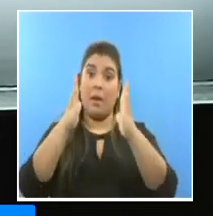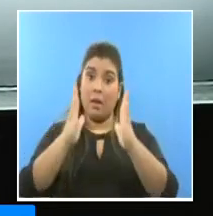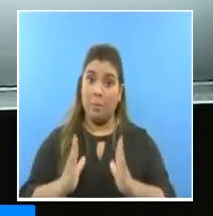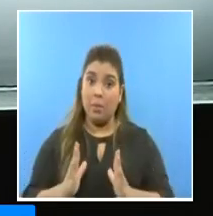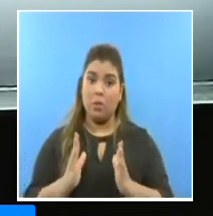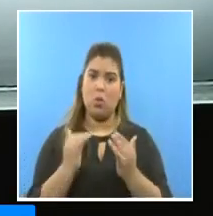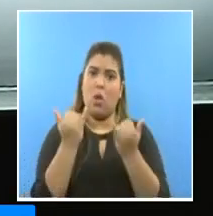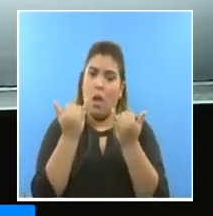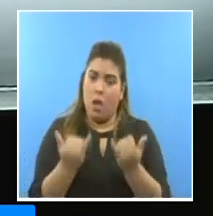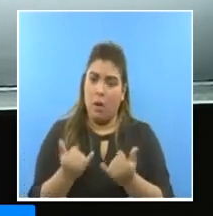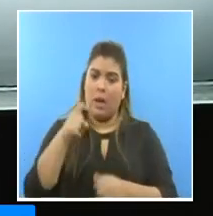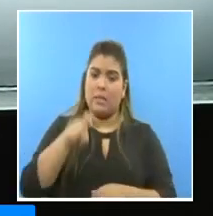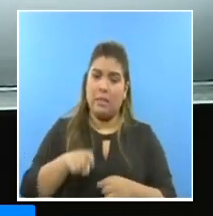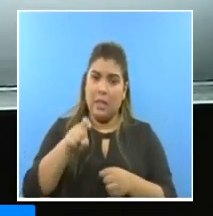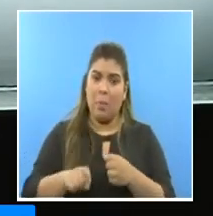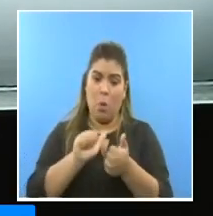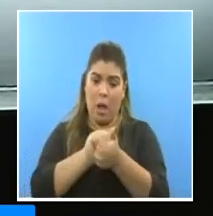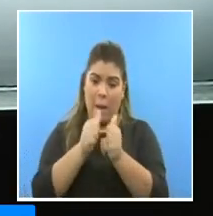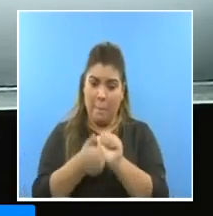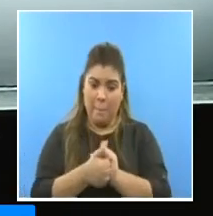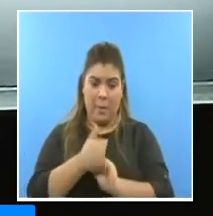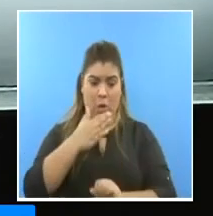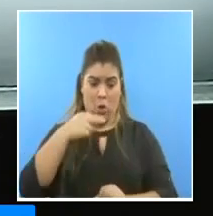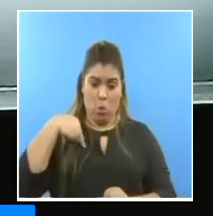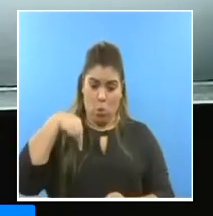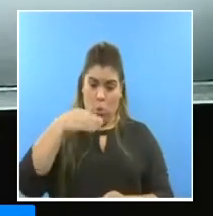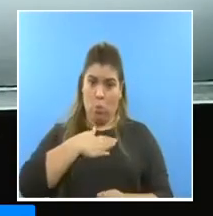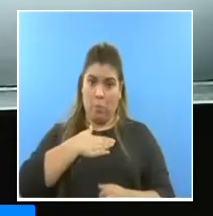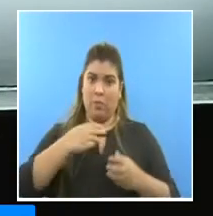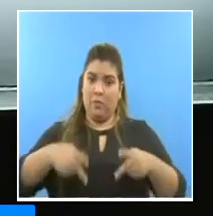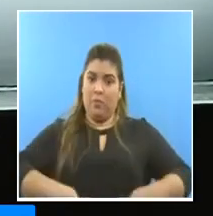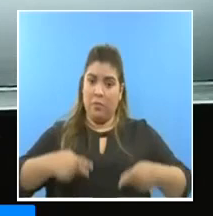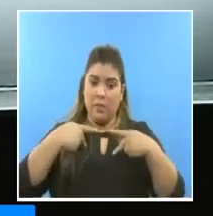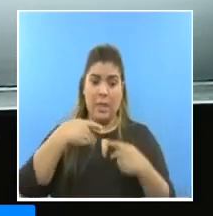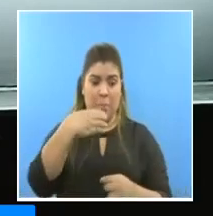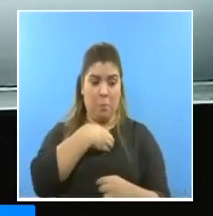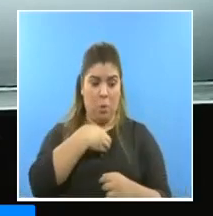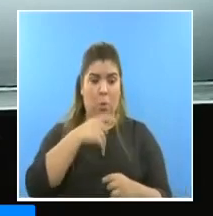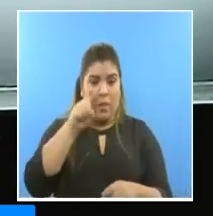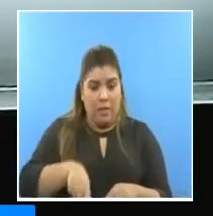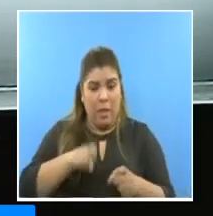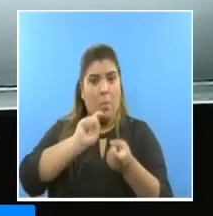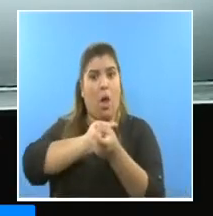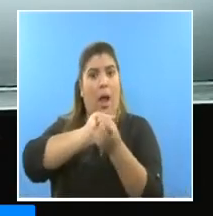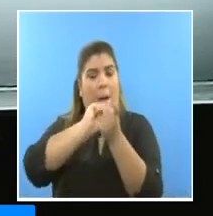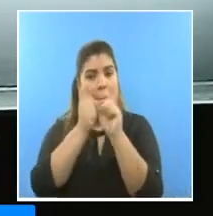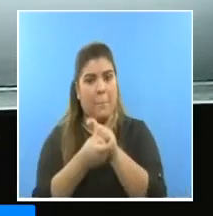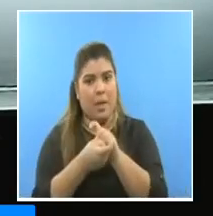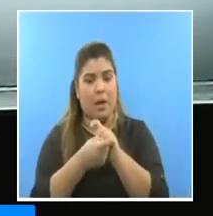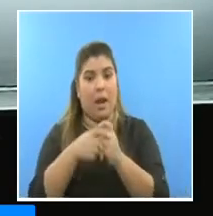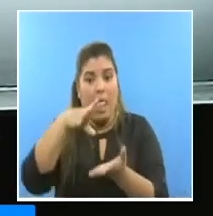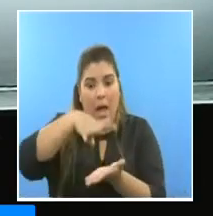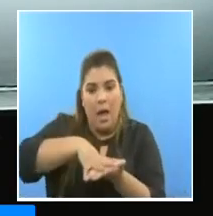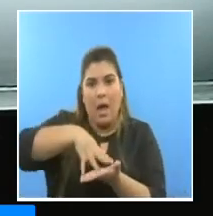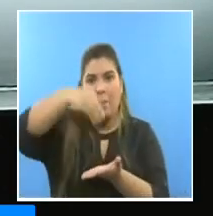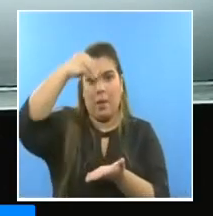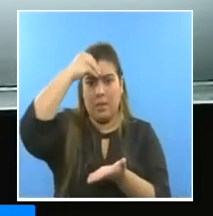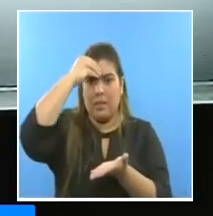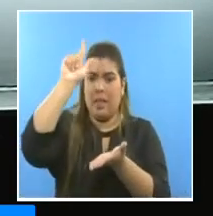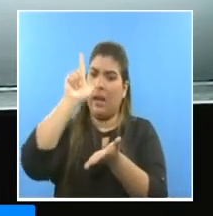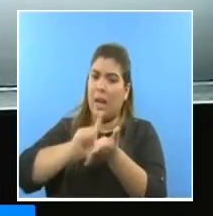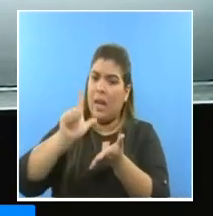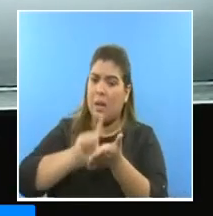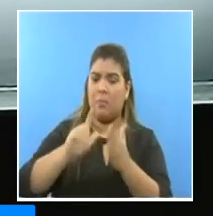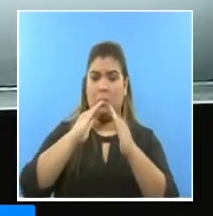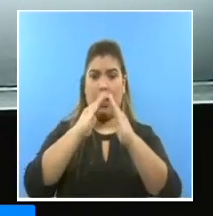modificar nuestra conducta todas las medidas de protección de higiene que